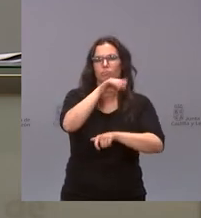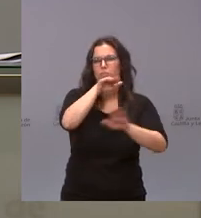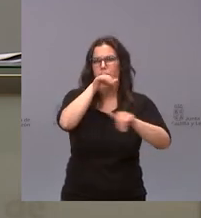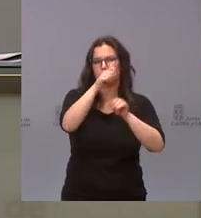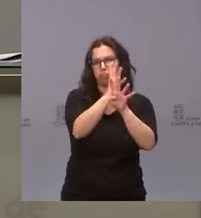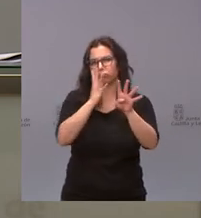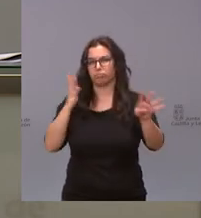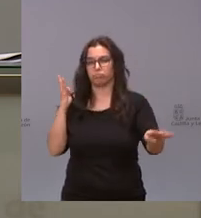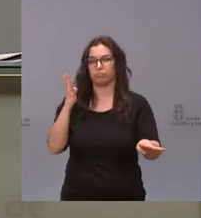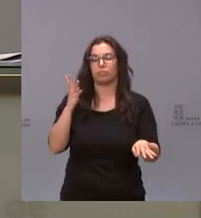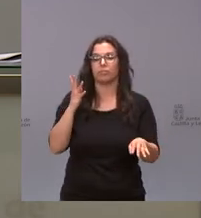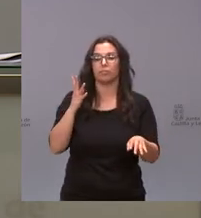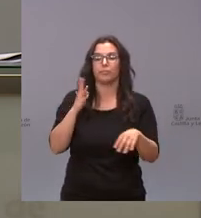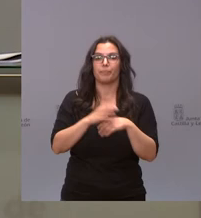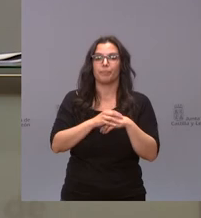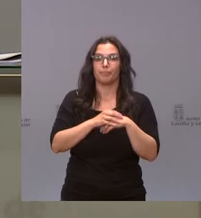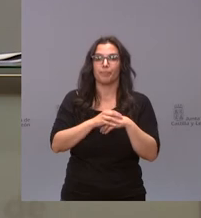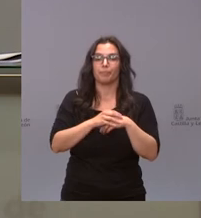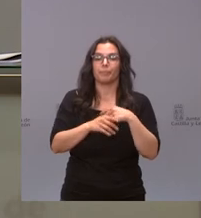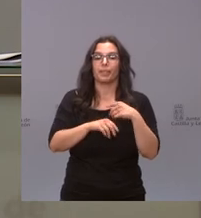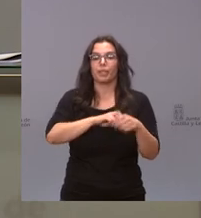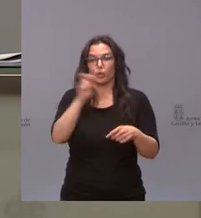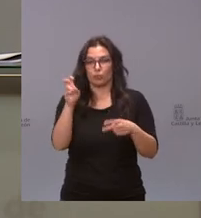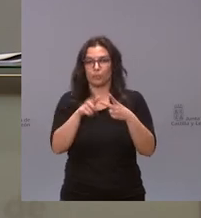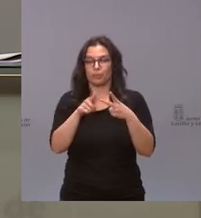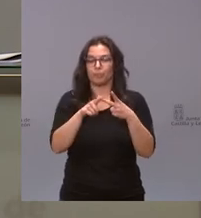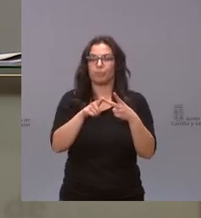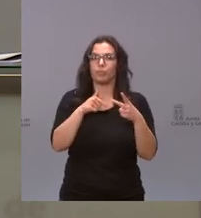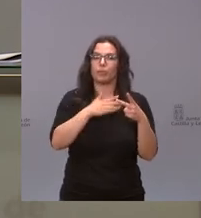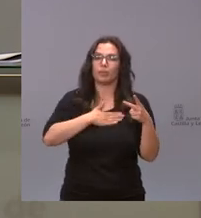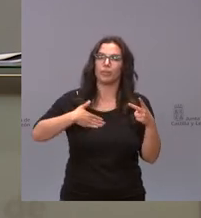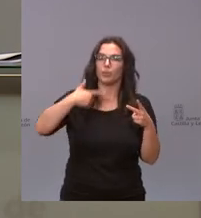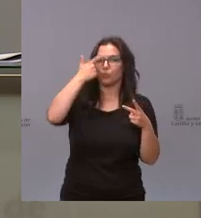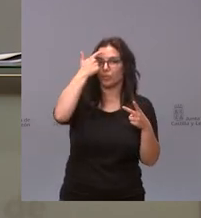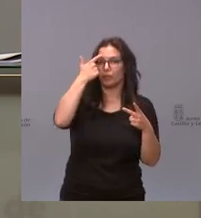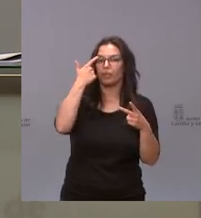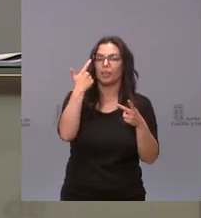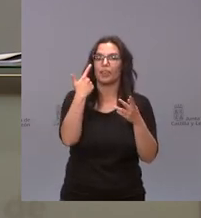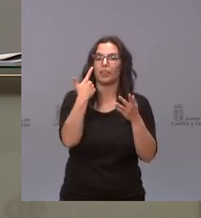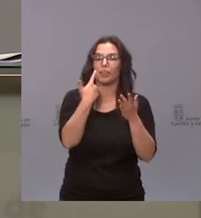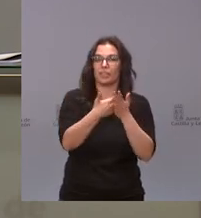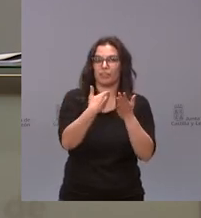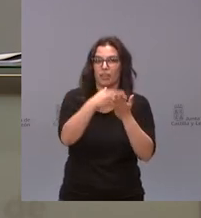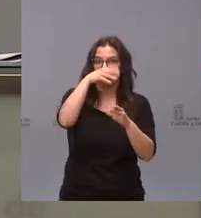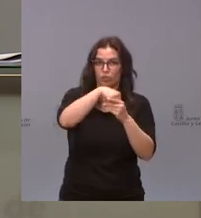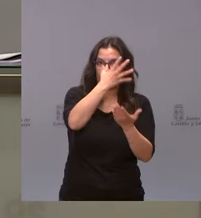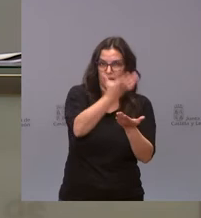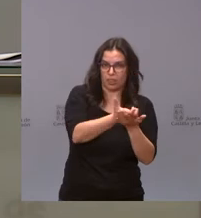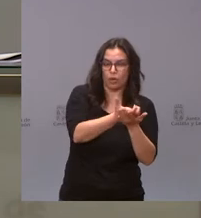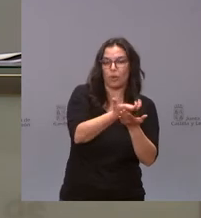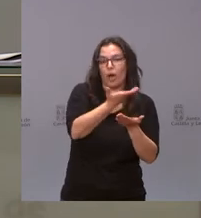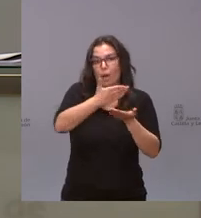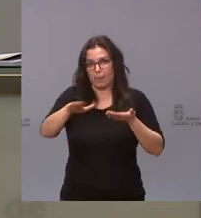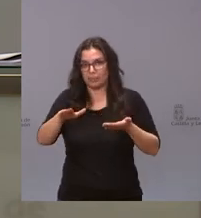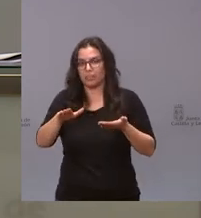consejería para iniciar este proceso y luego por otro lado me gustaría saber si al margen del certificado a través de la aplicación la consejería o